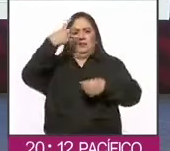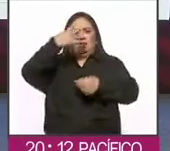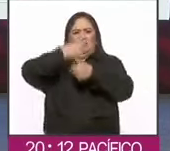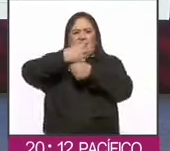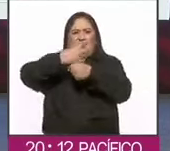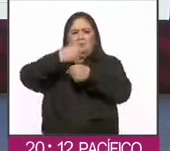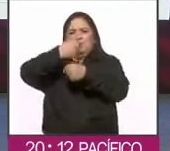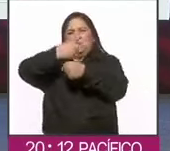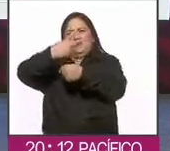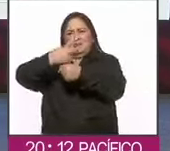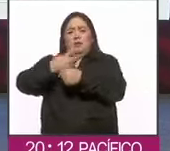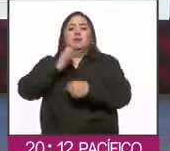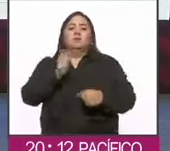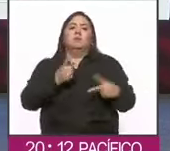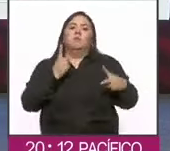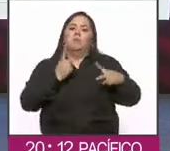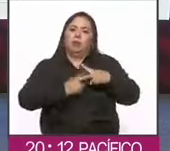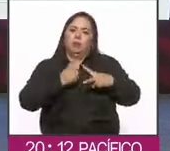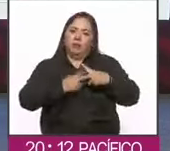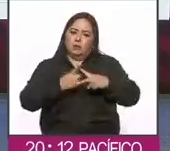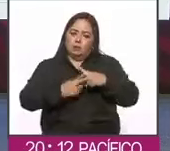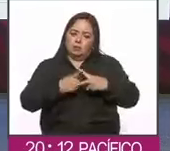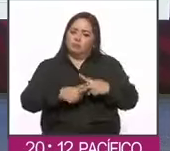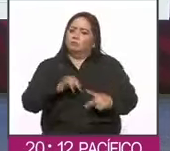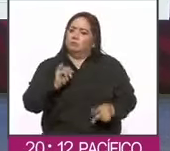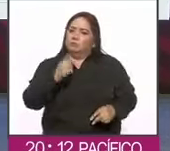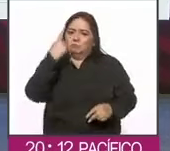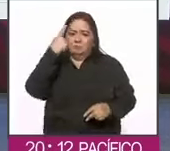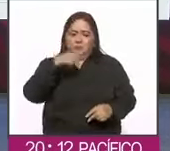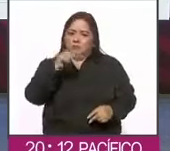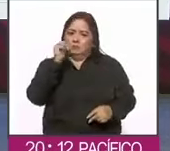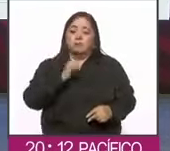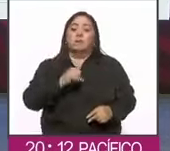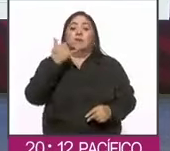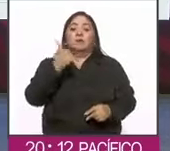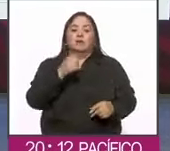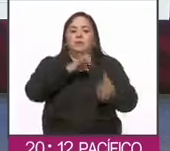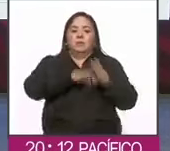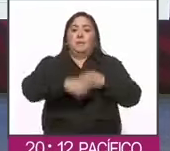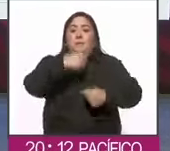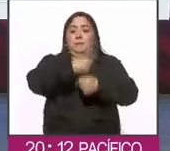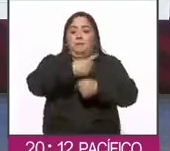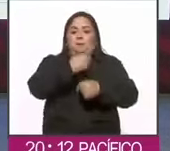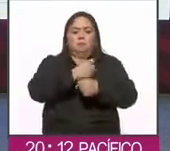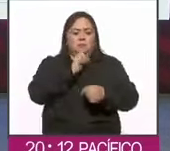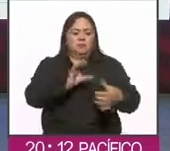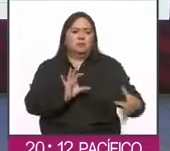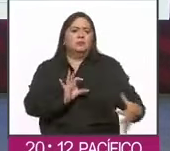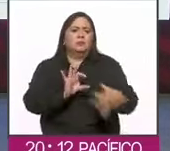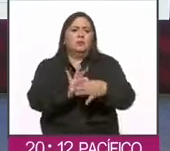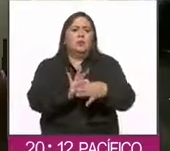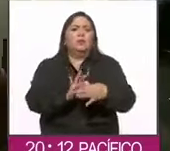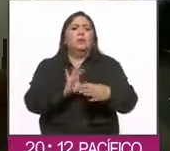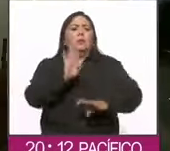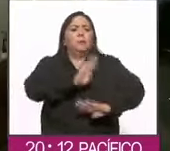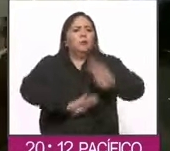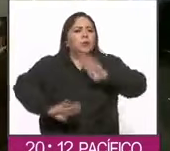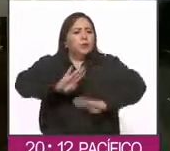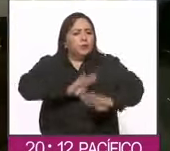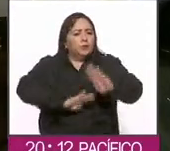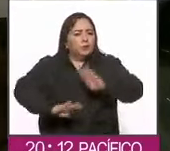es matemáticas. Para el caso de primer grado se vincula con biología.